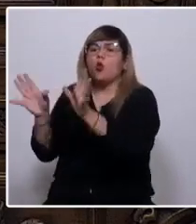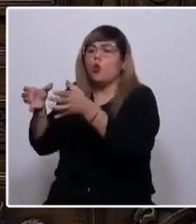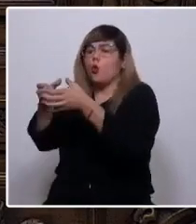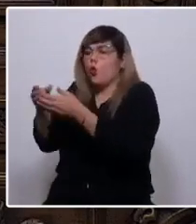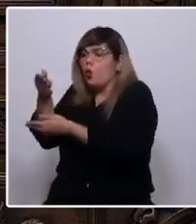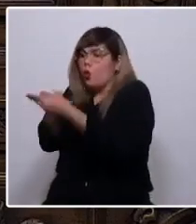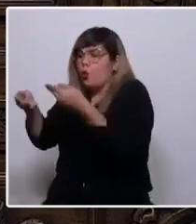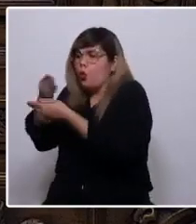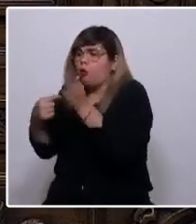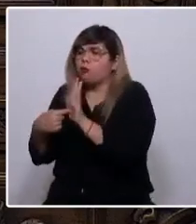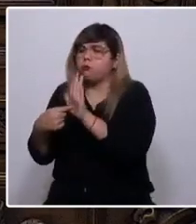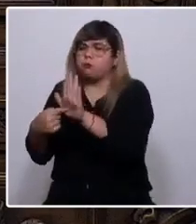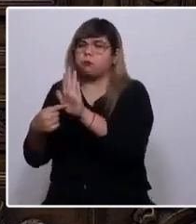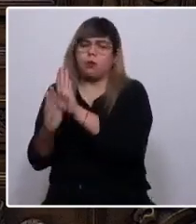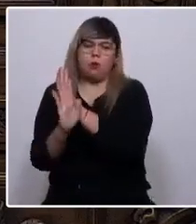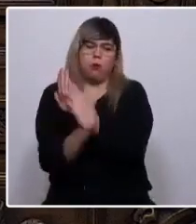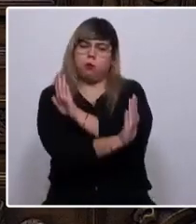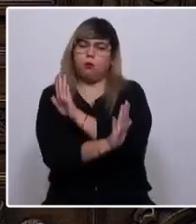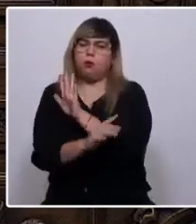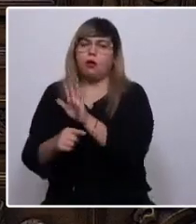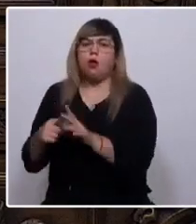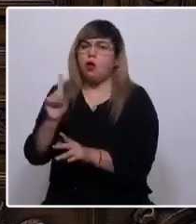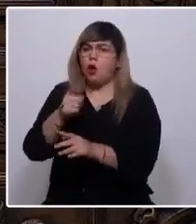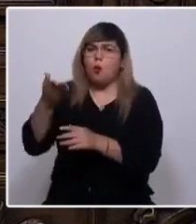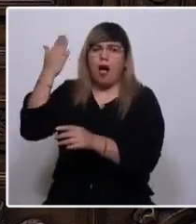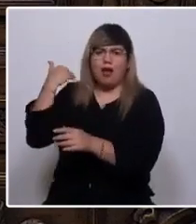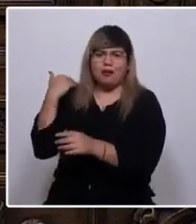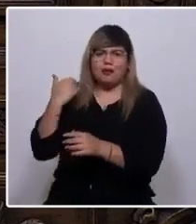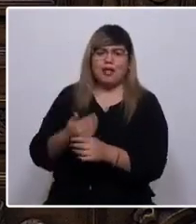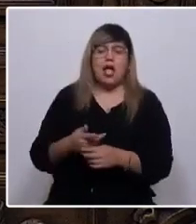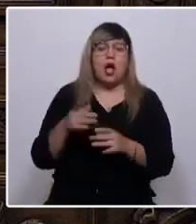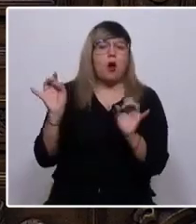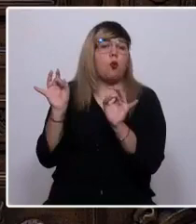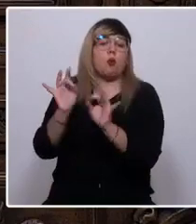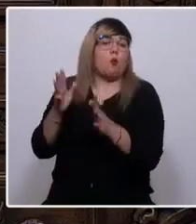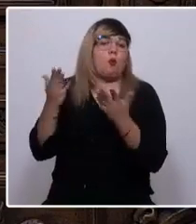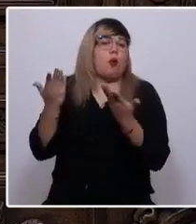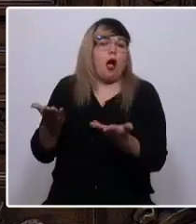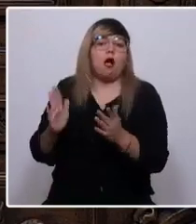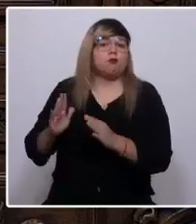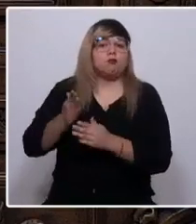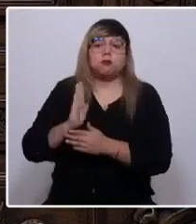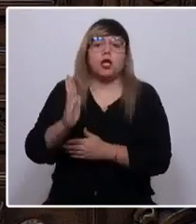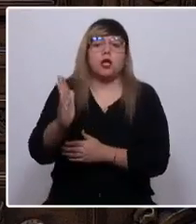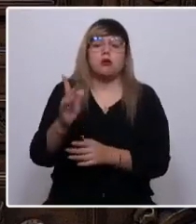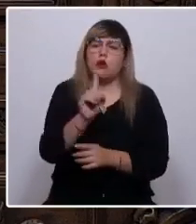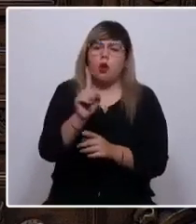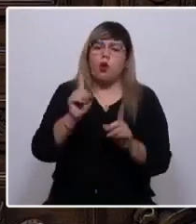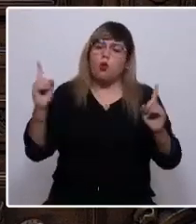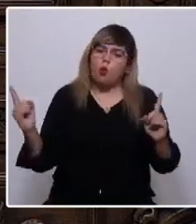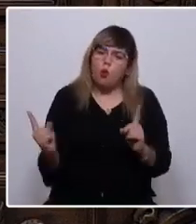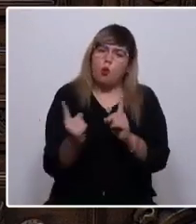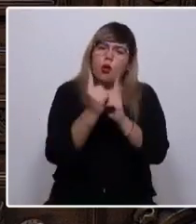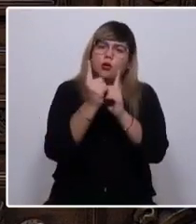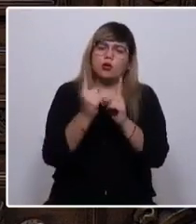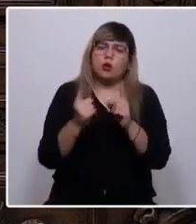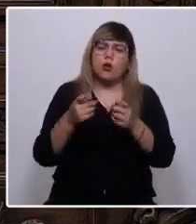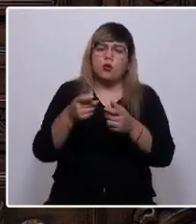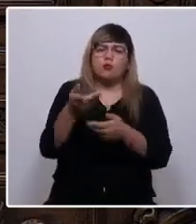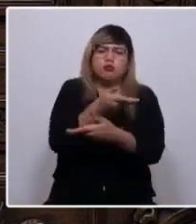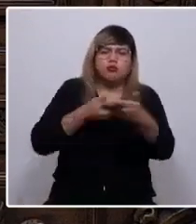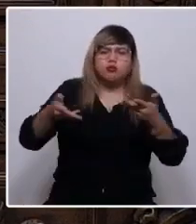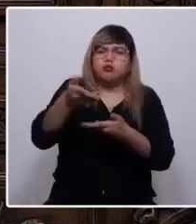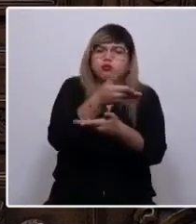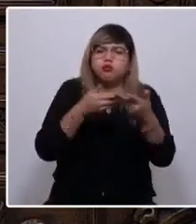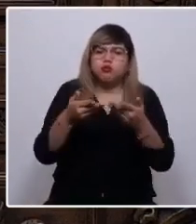el espacio para quienes quieren mantener las cosas tal como están. Este debe ser un lugar de encuentro, de construcción amplia y profunda,